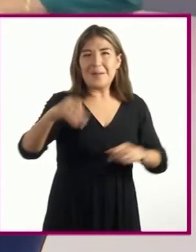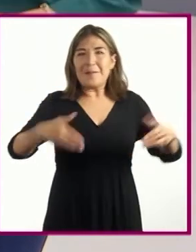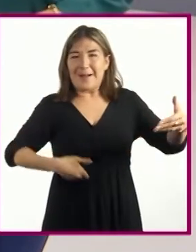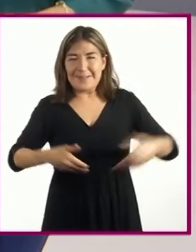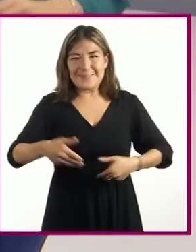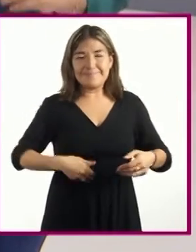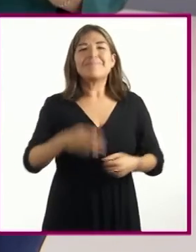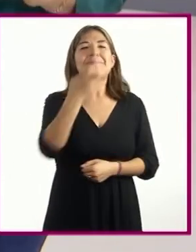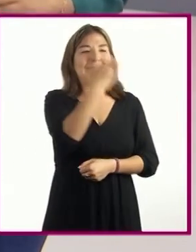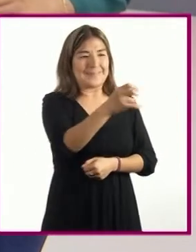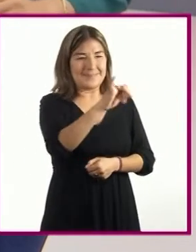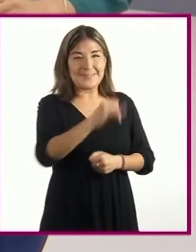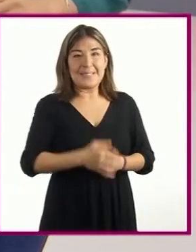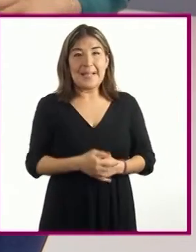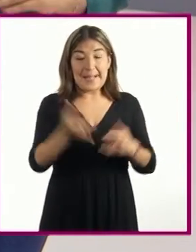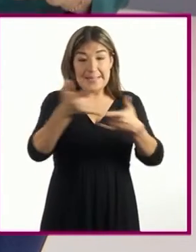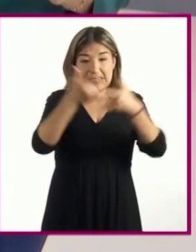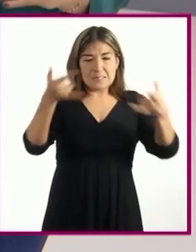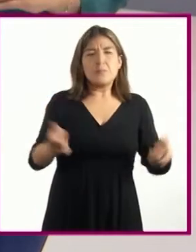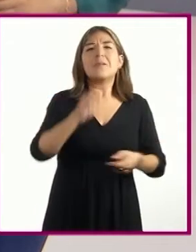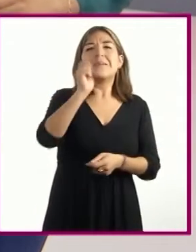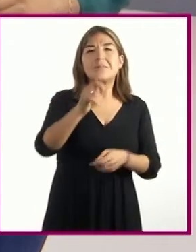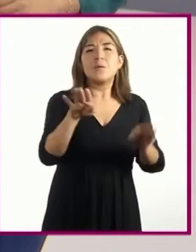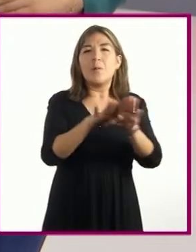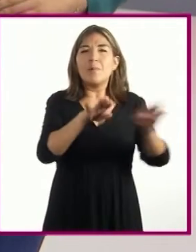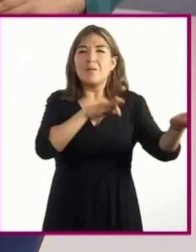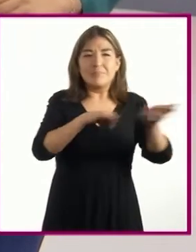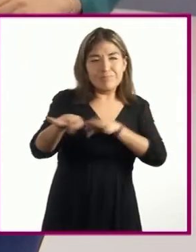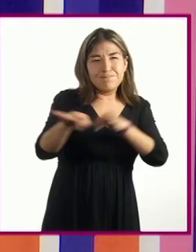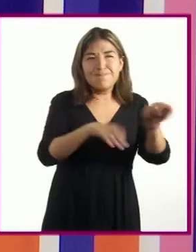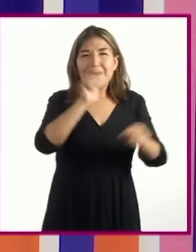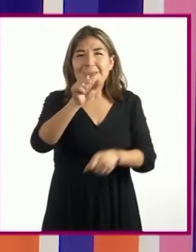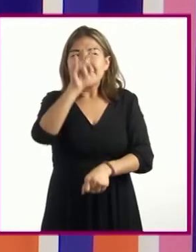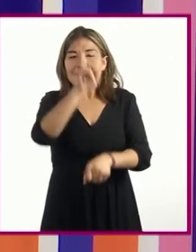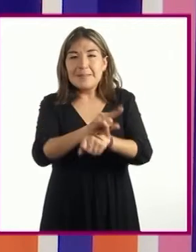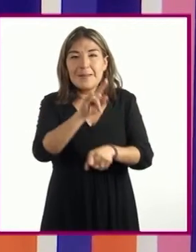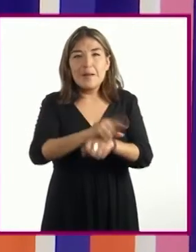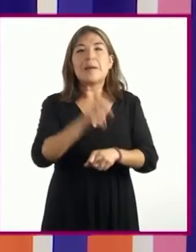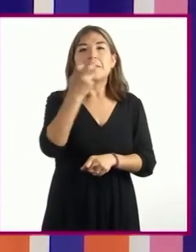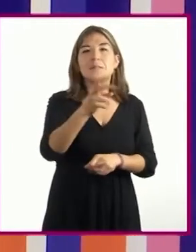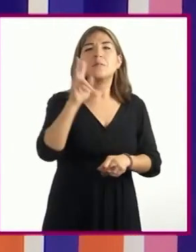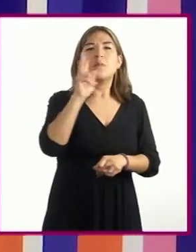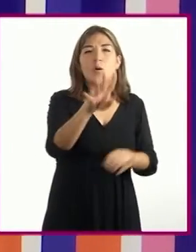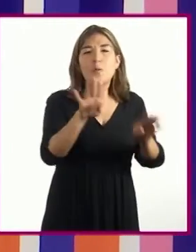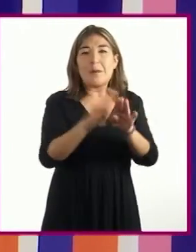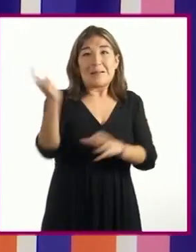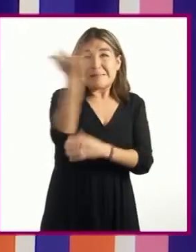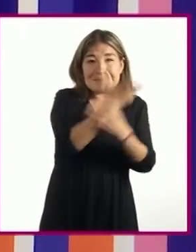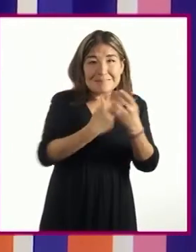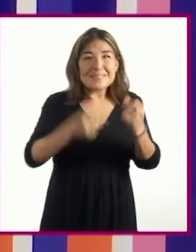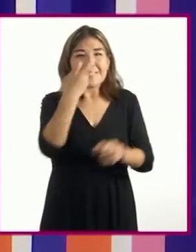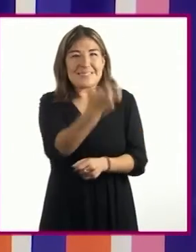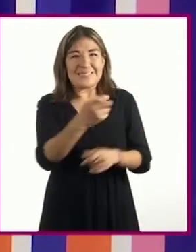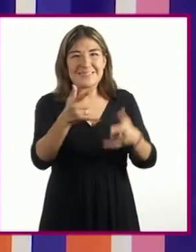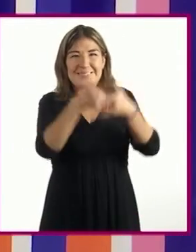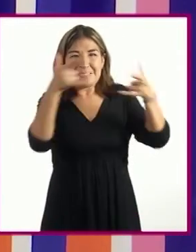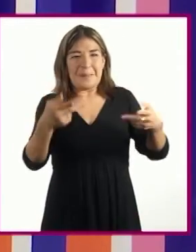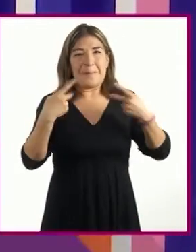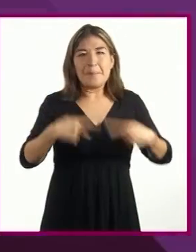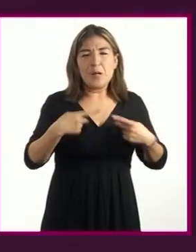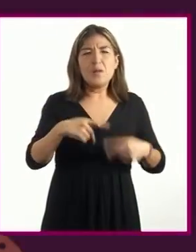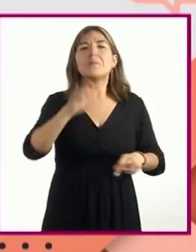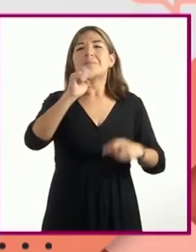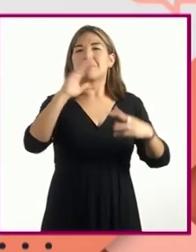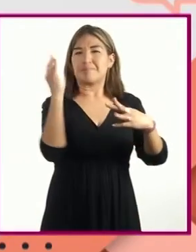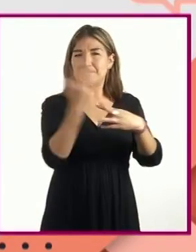Exacto. La historieta propone un lugar ficticio donde se enfrentan o viven los personajes de la historia y este se